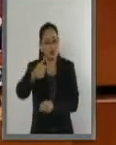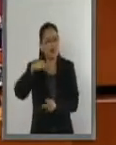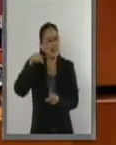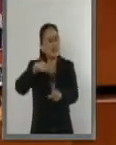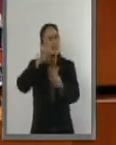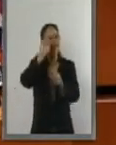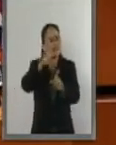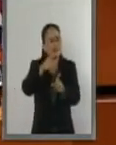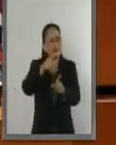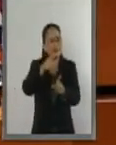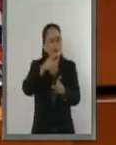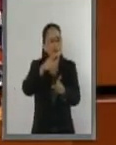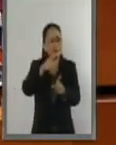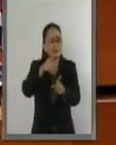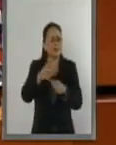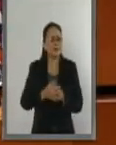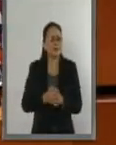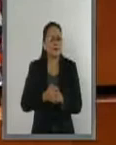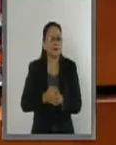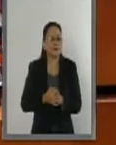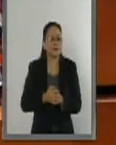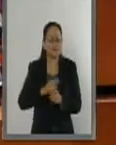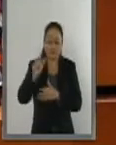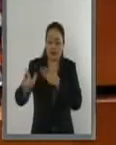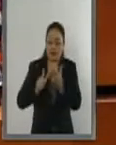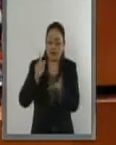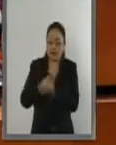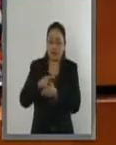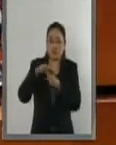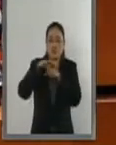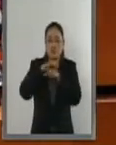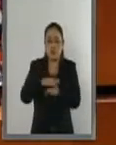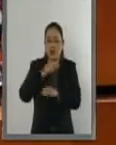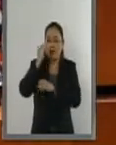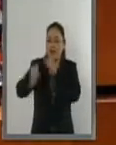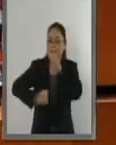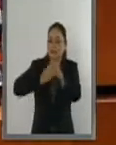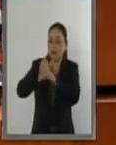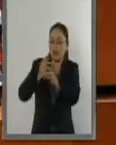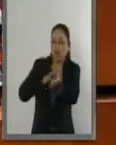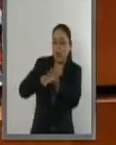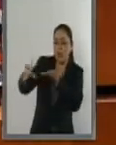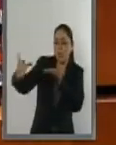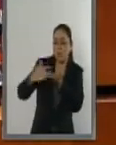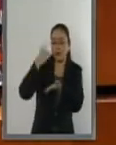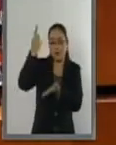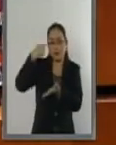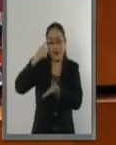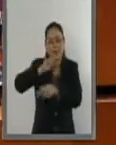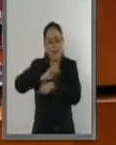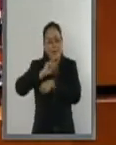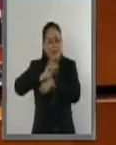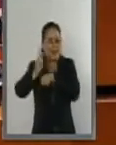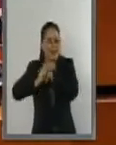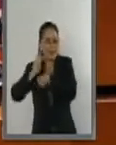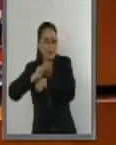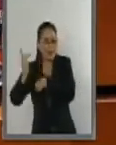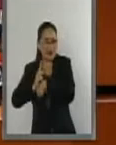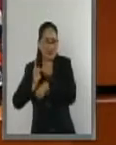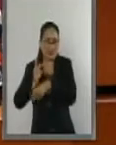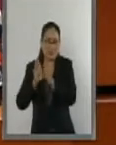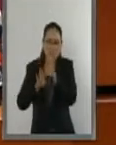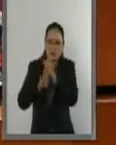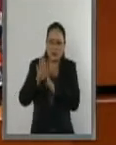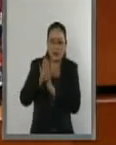expedida la Ley de Cooperación Internacional para el Desarrollo con el Ejecutivo de